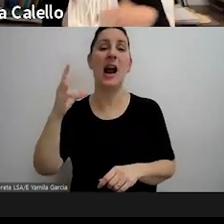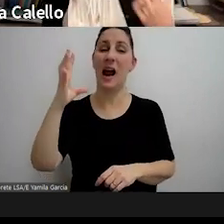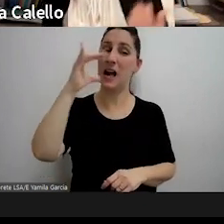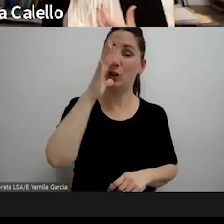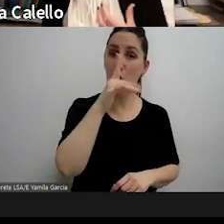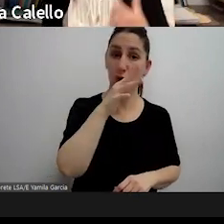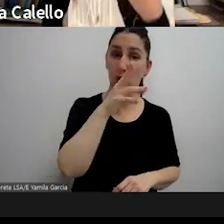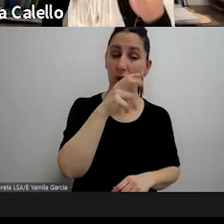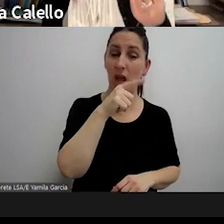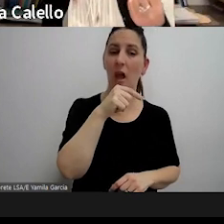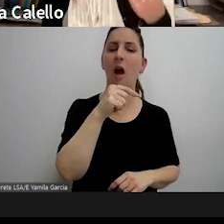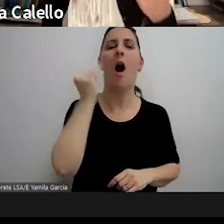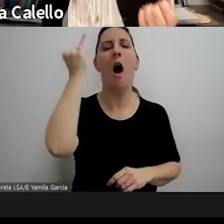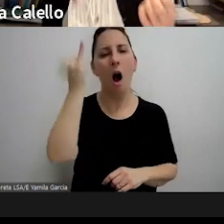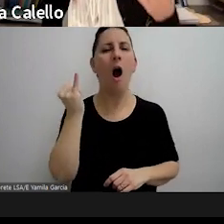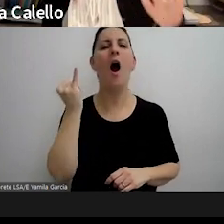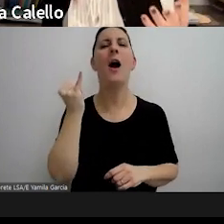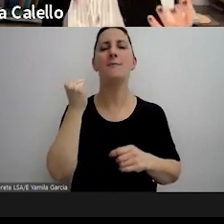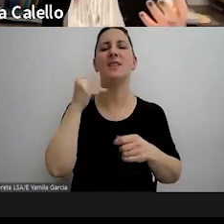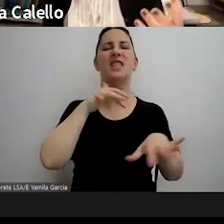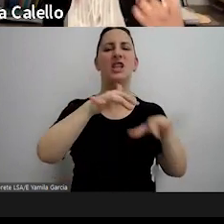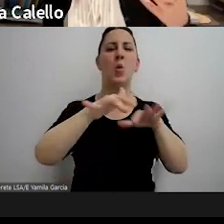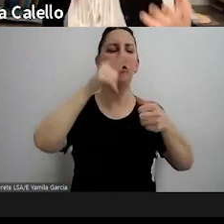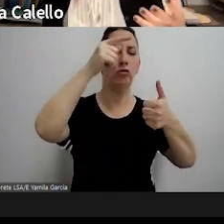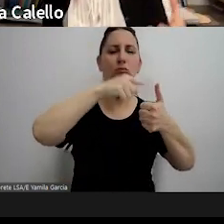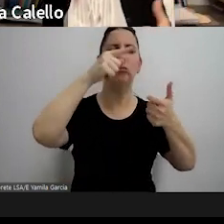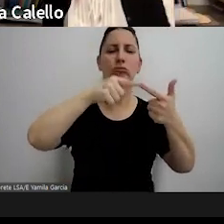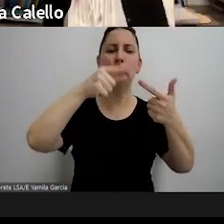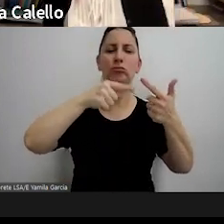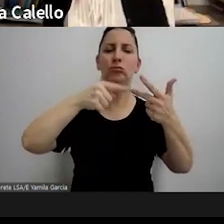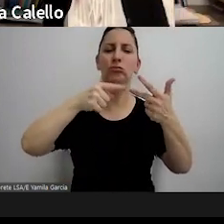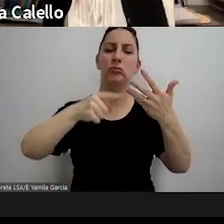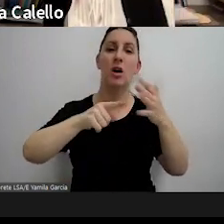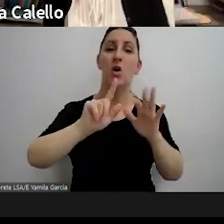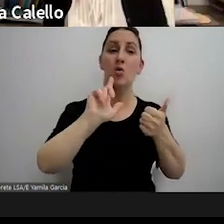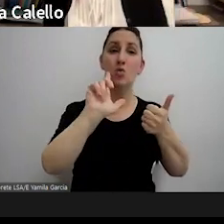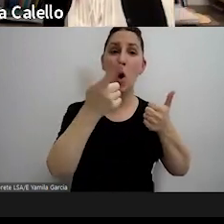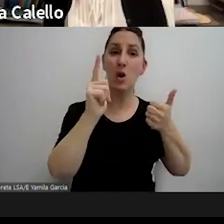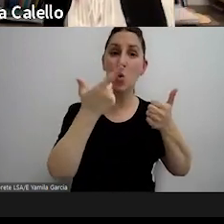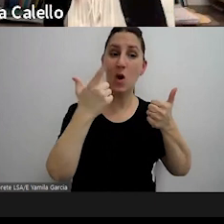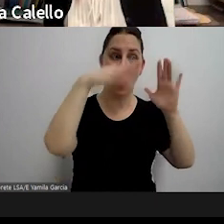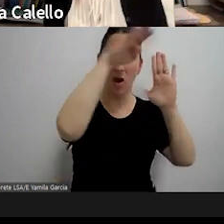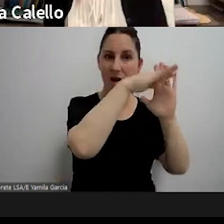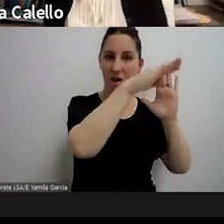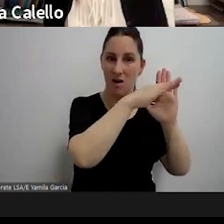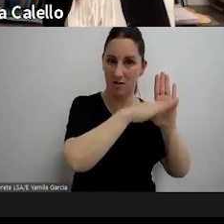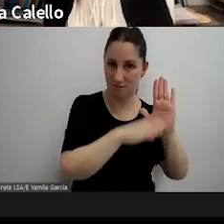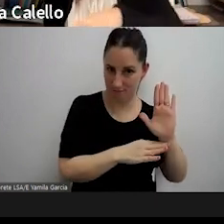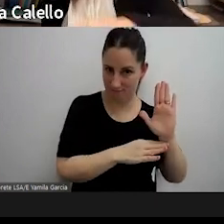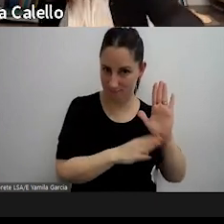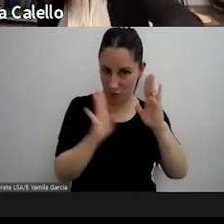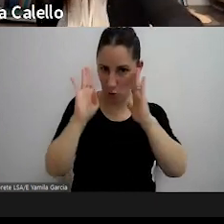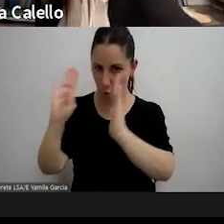comprende todos los casos en que falten alguno de estos requisitos